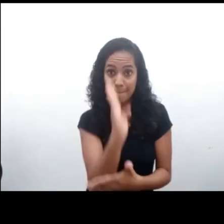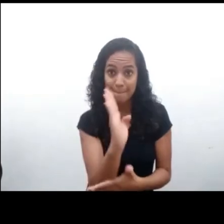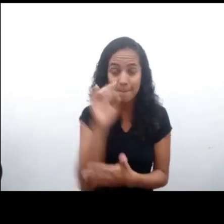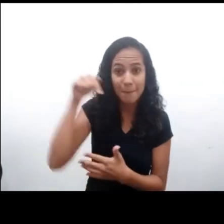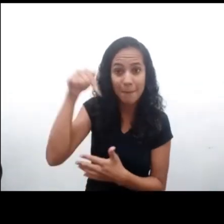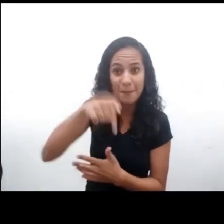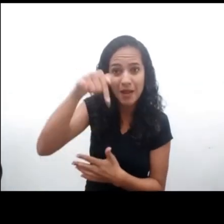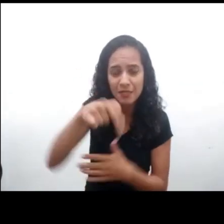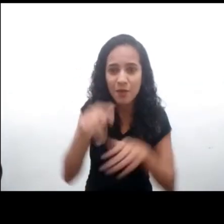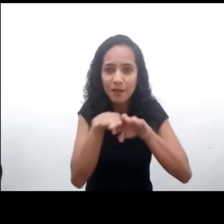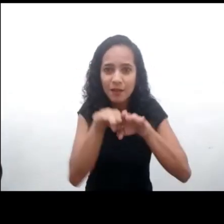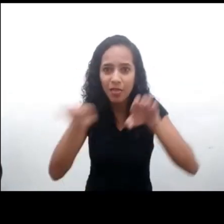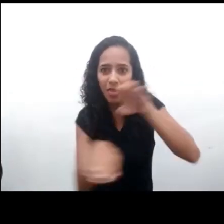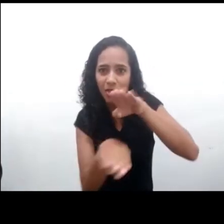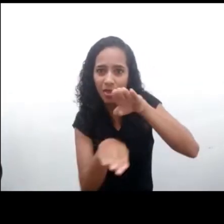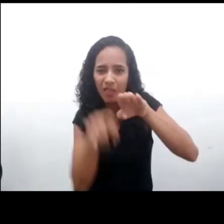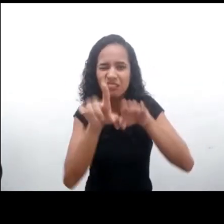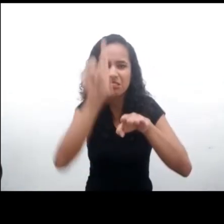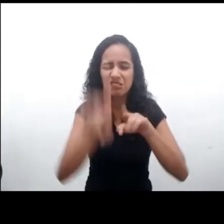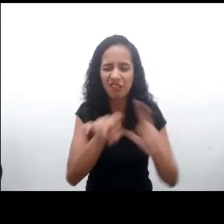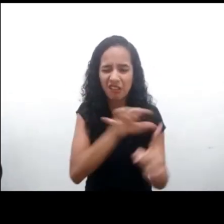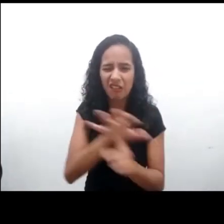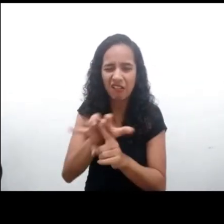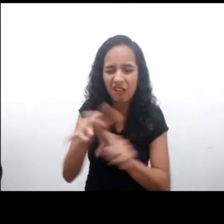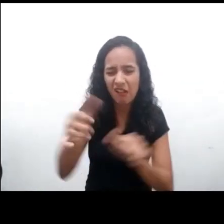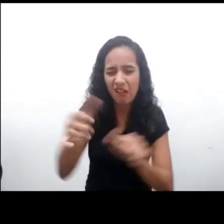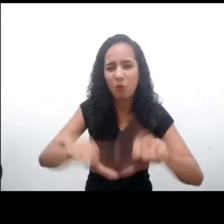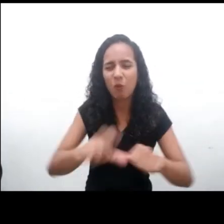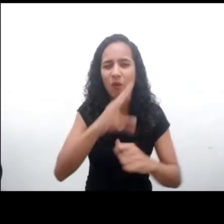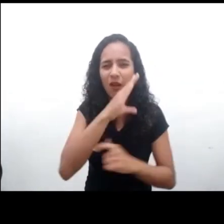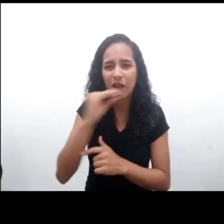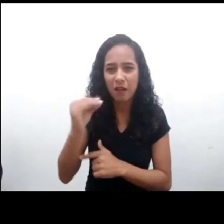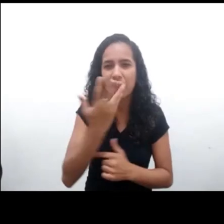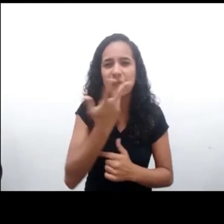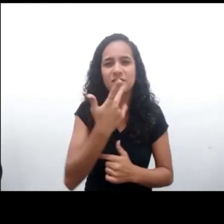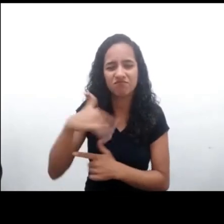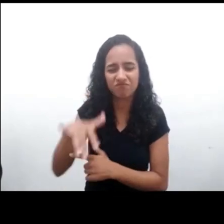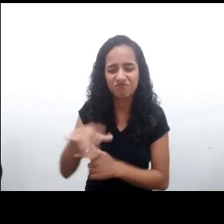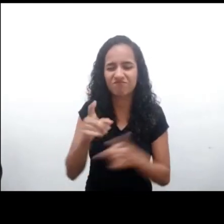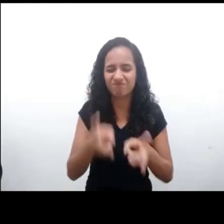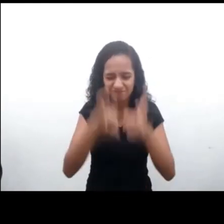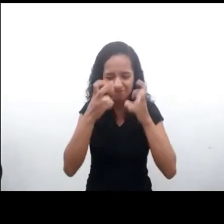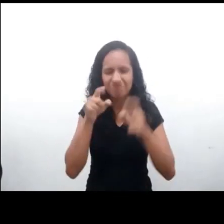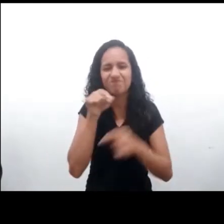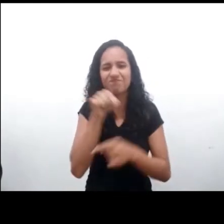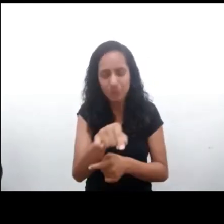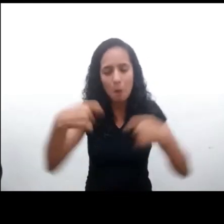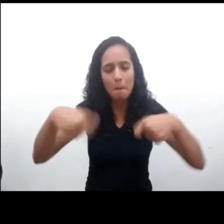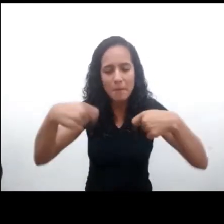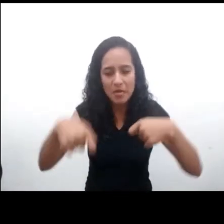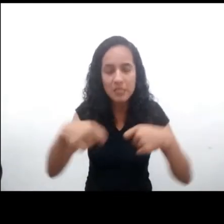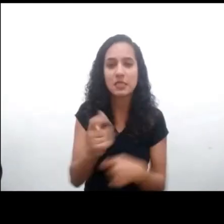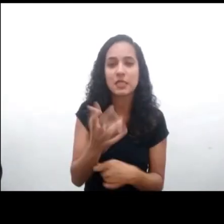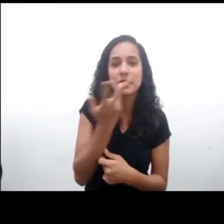En un país como Brasil, por ejemplo, en donde las desigualdades afectan los derechos fundamentales de miles de niños, es totalmente